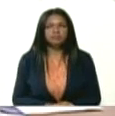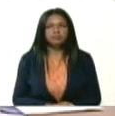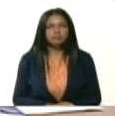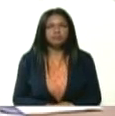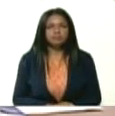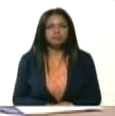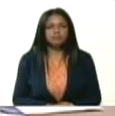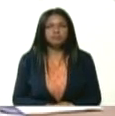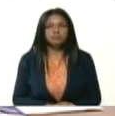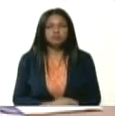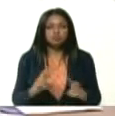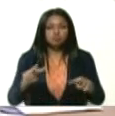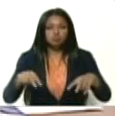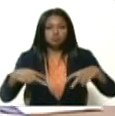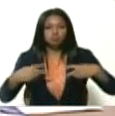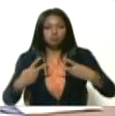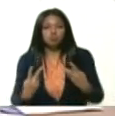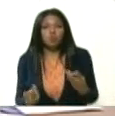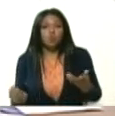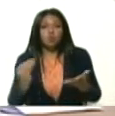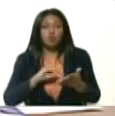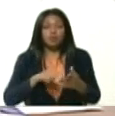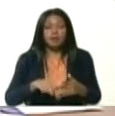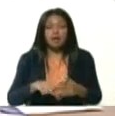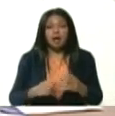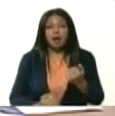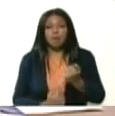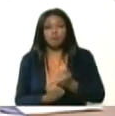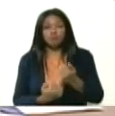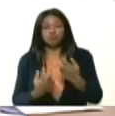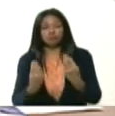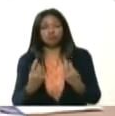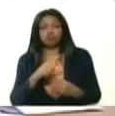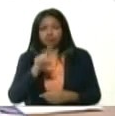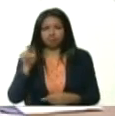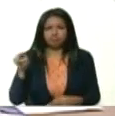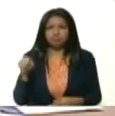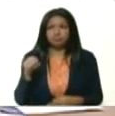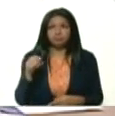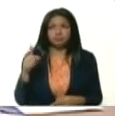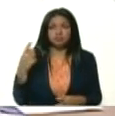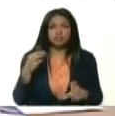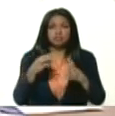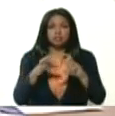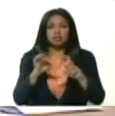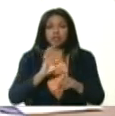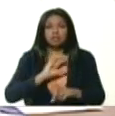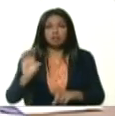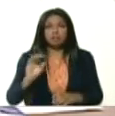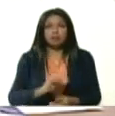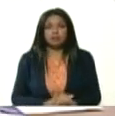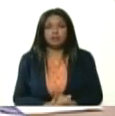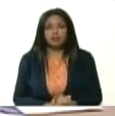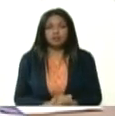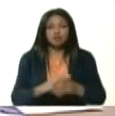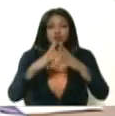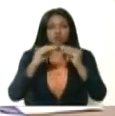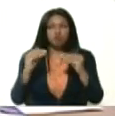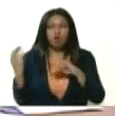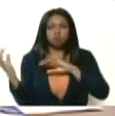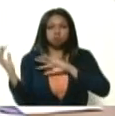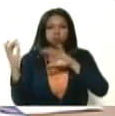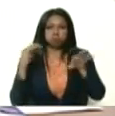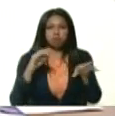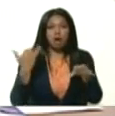A recomenzar con el apoyo. Muchos de ellos tienen carnet de la patria. Casi el 80% de los regresados